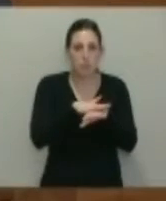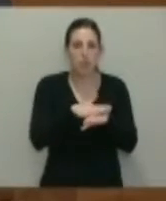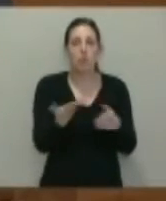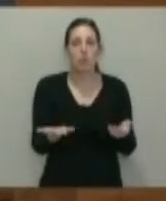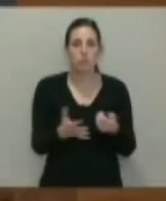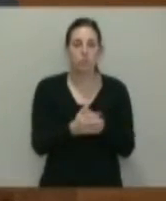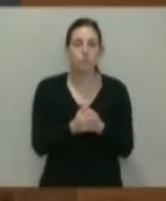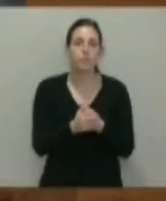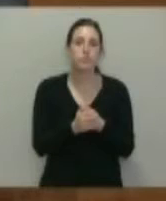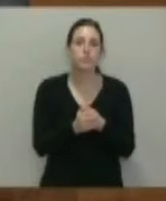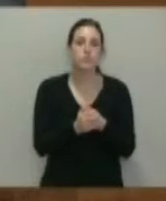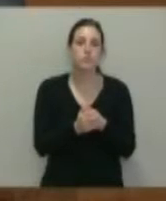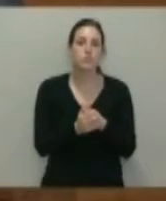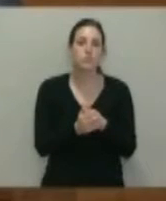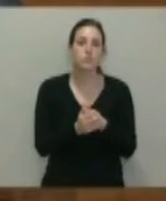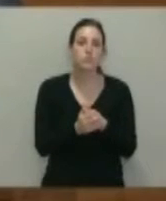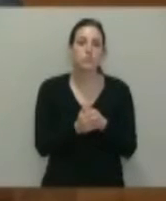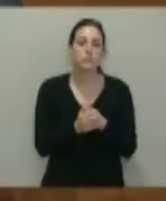iniciativa.